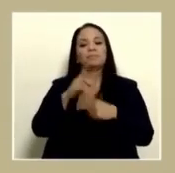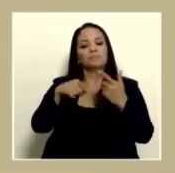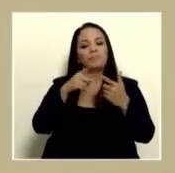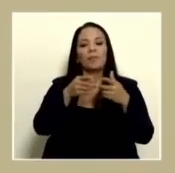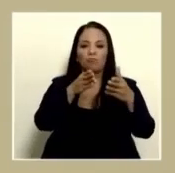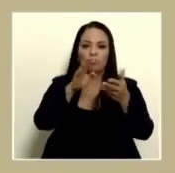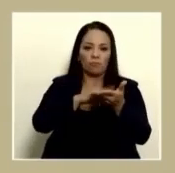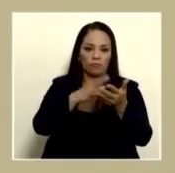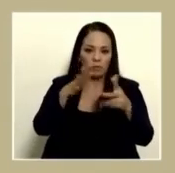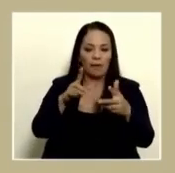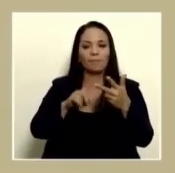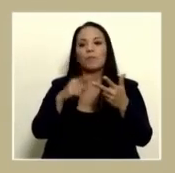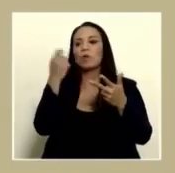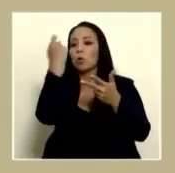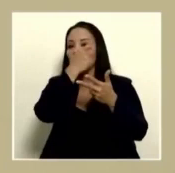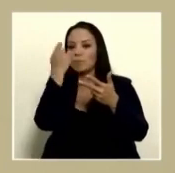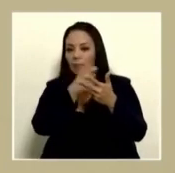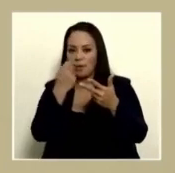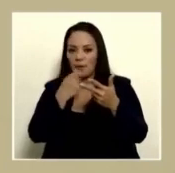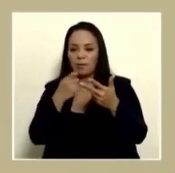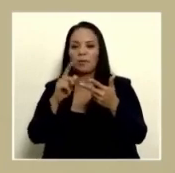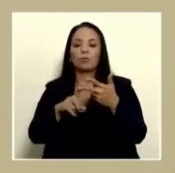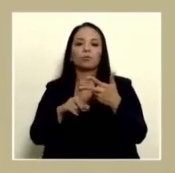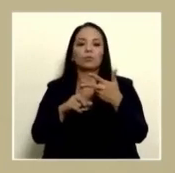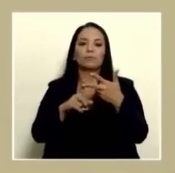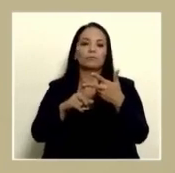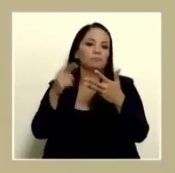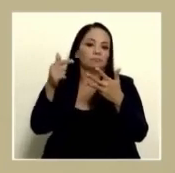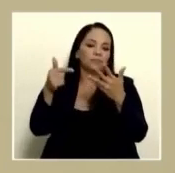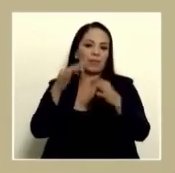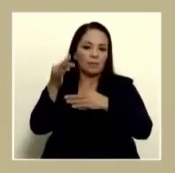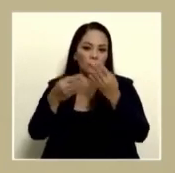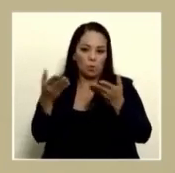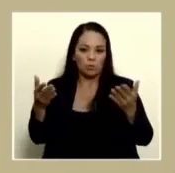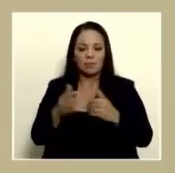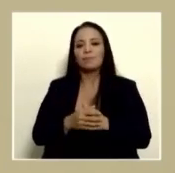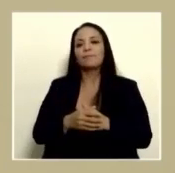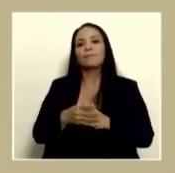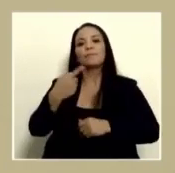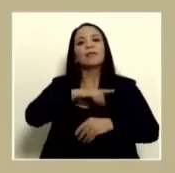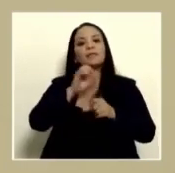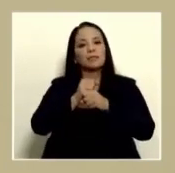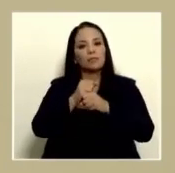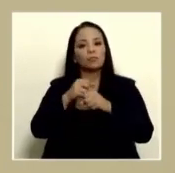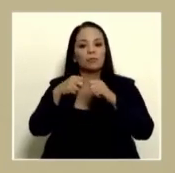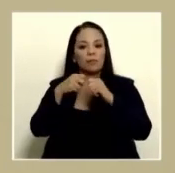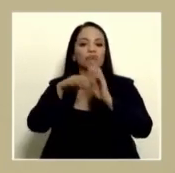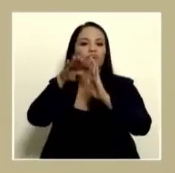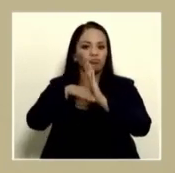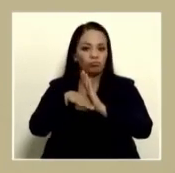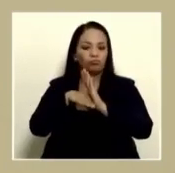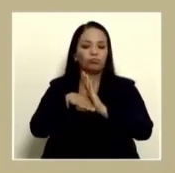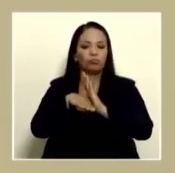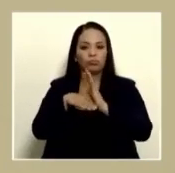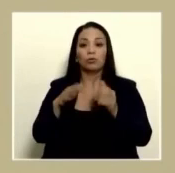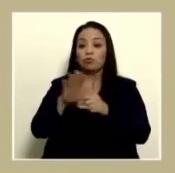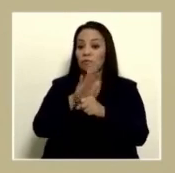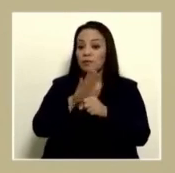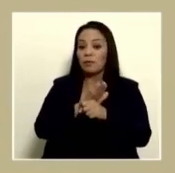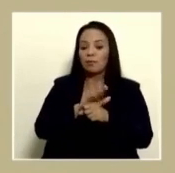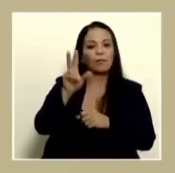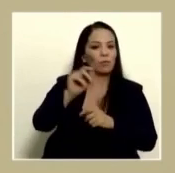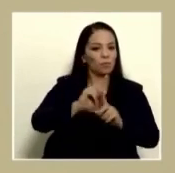lo hicimos con cosméticos y maquillajes ese tipo de cosas lo hicimos con la electricidad suficiente no